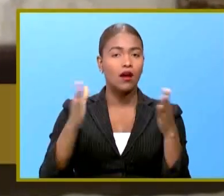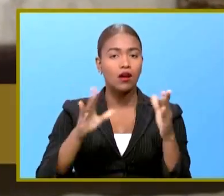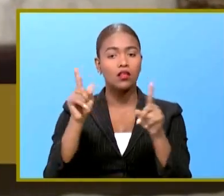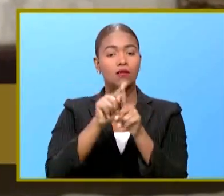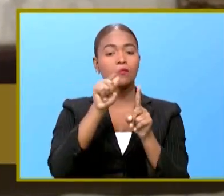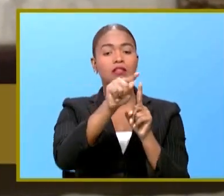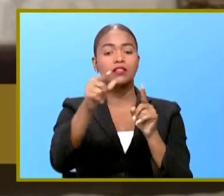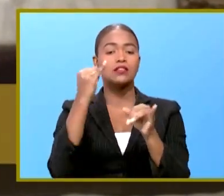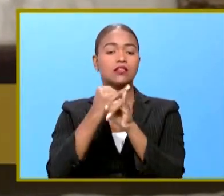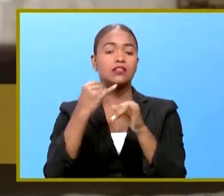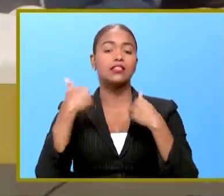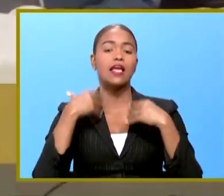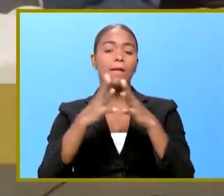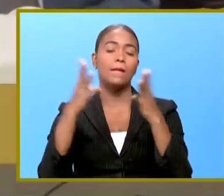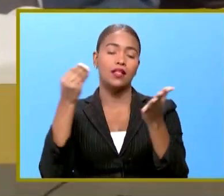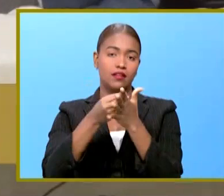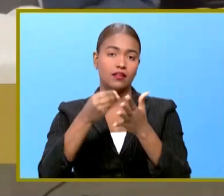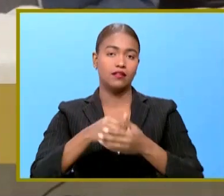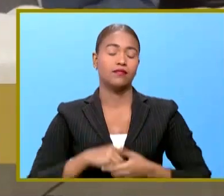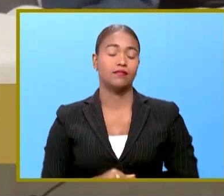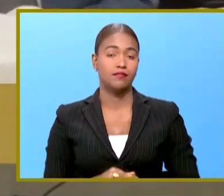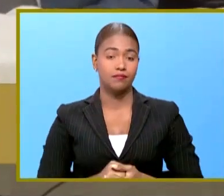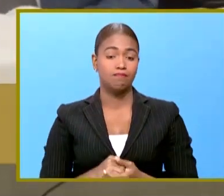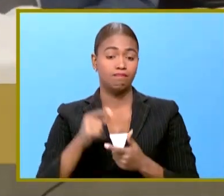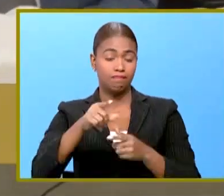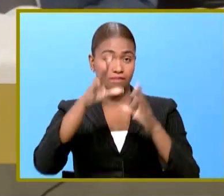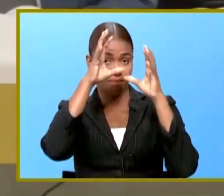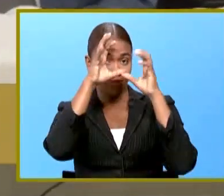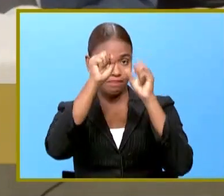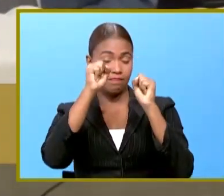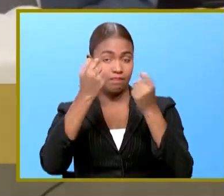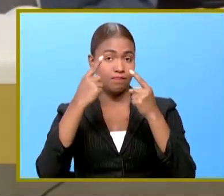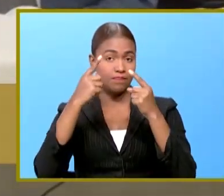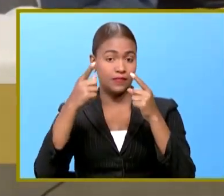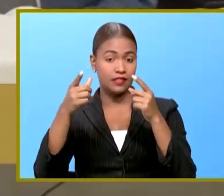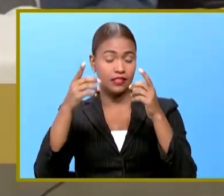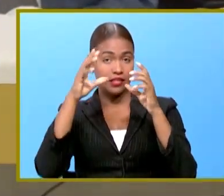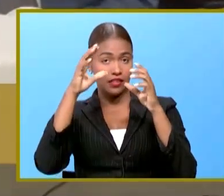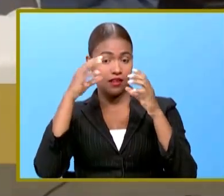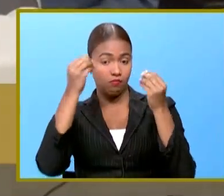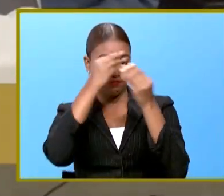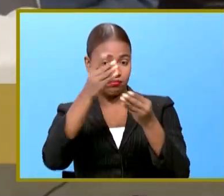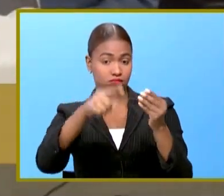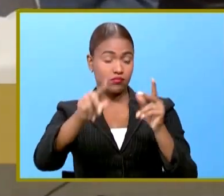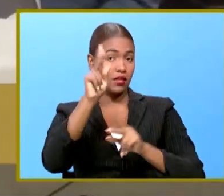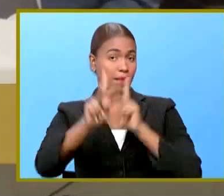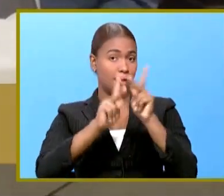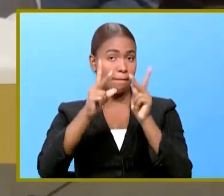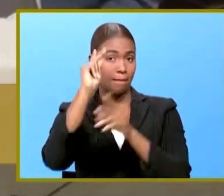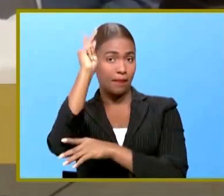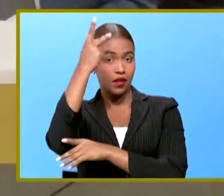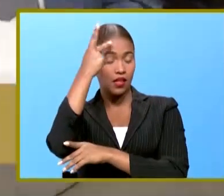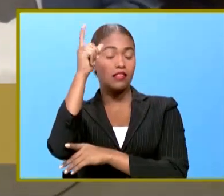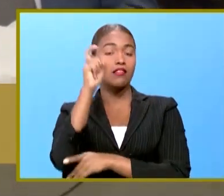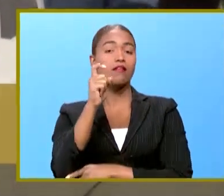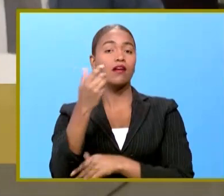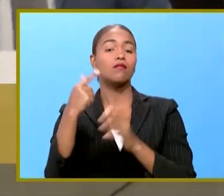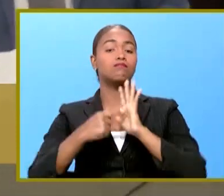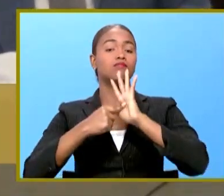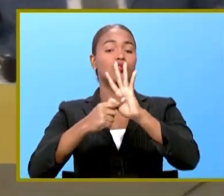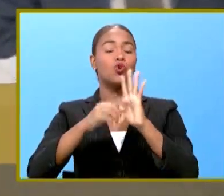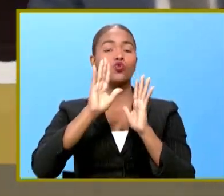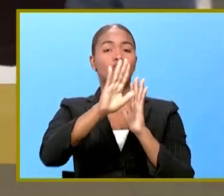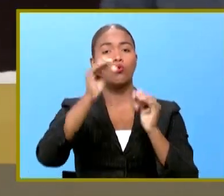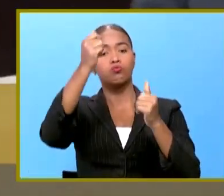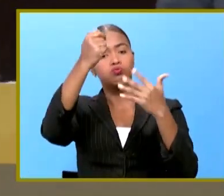instituciones que tengan mayor presupuesto. Durante el acto, el presidente Luis Abinader informó a los funcionarios públicos que deben presentar